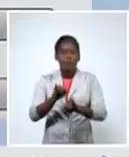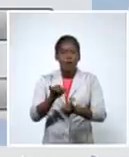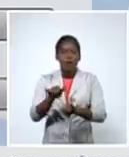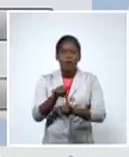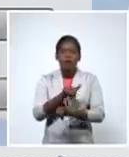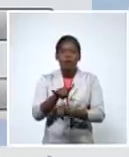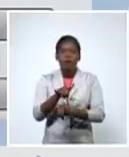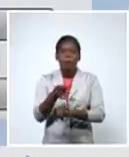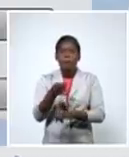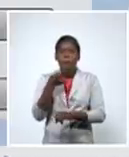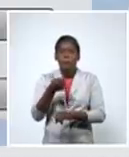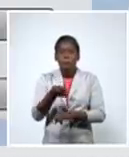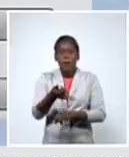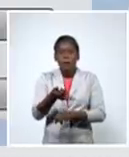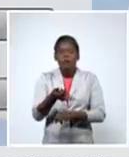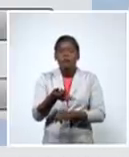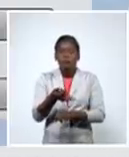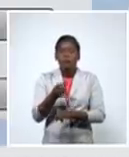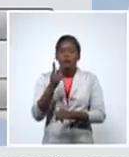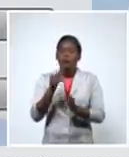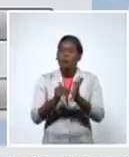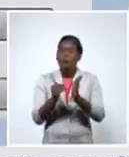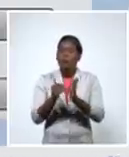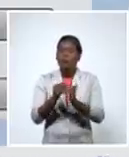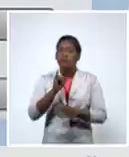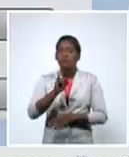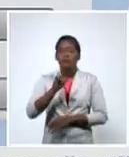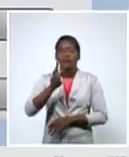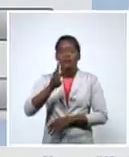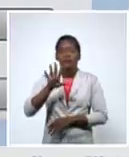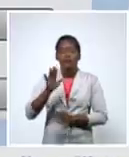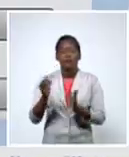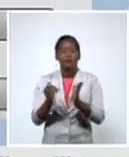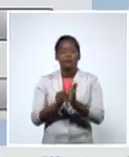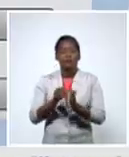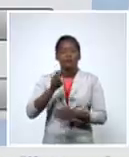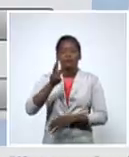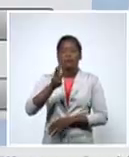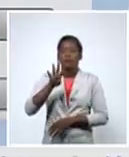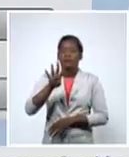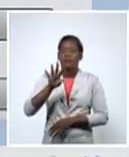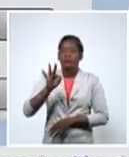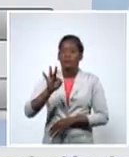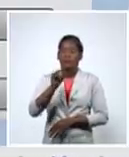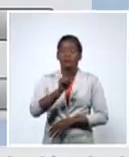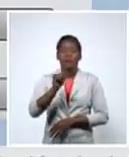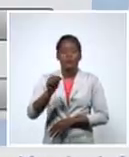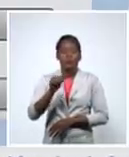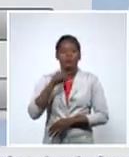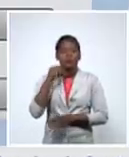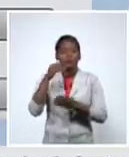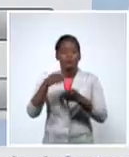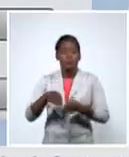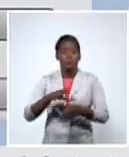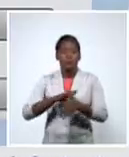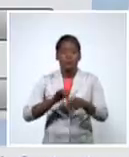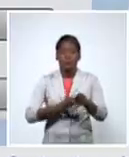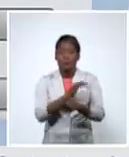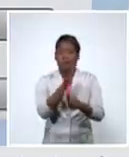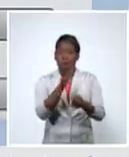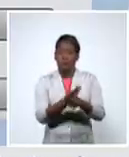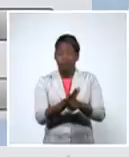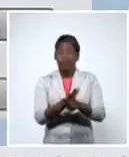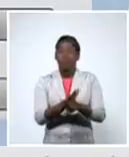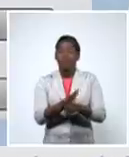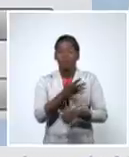ya 2 millones 635 mil 348 personas las que han fallecido con